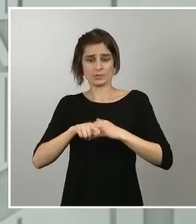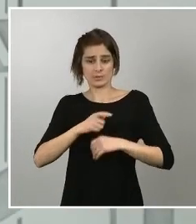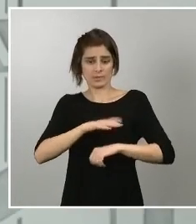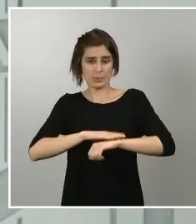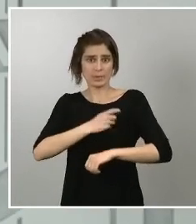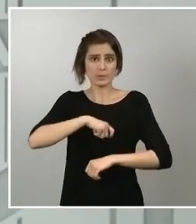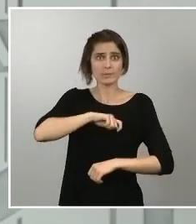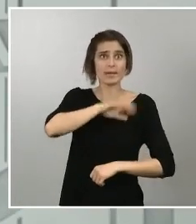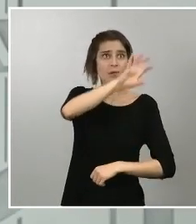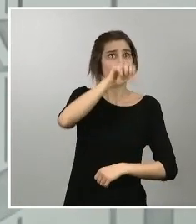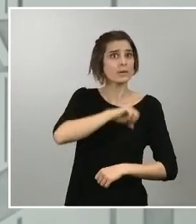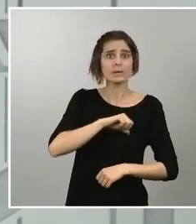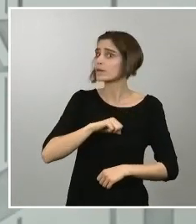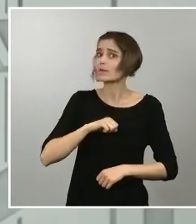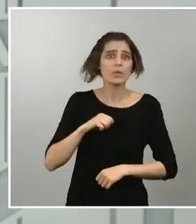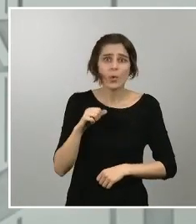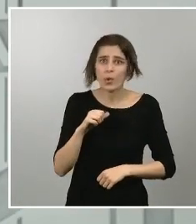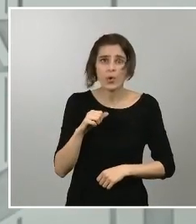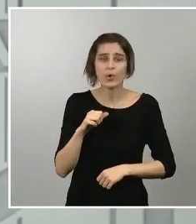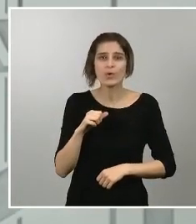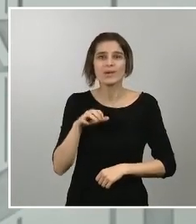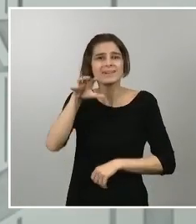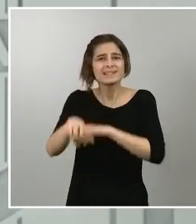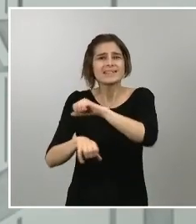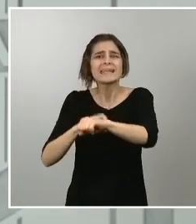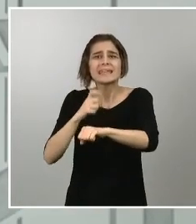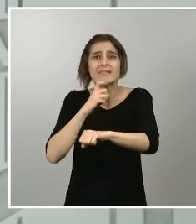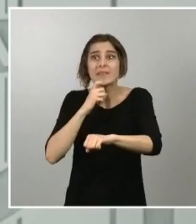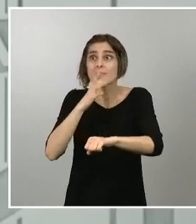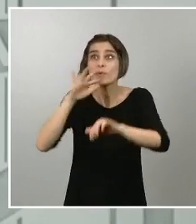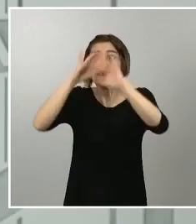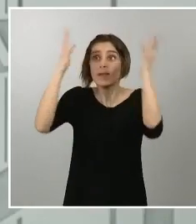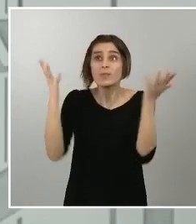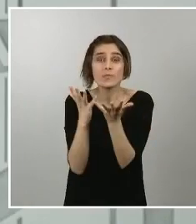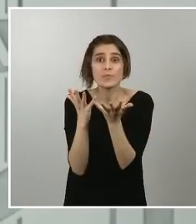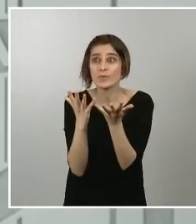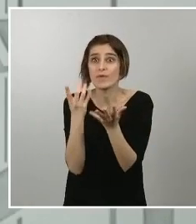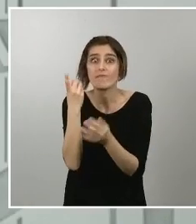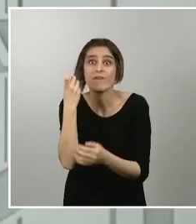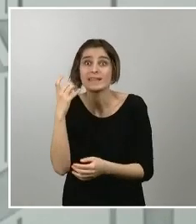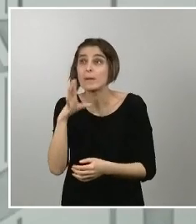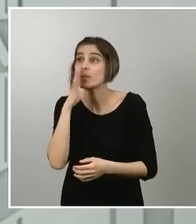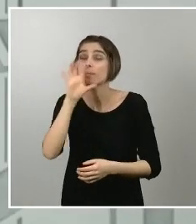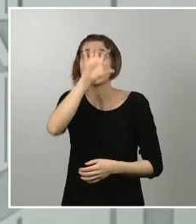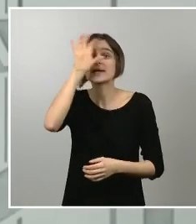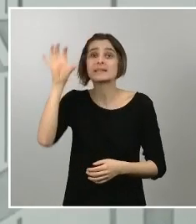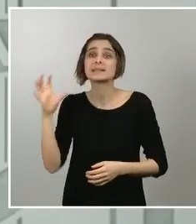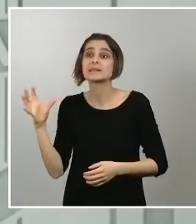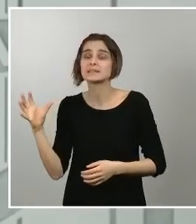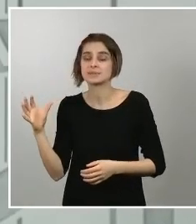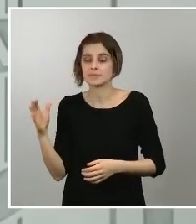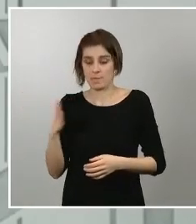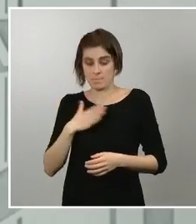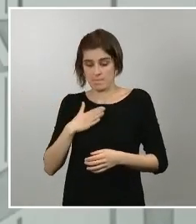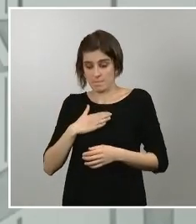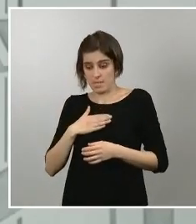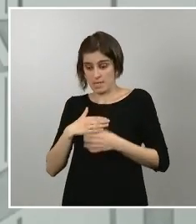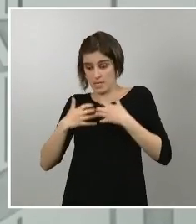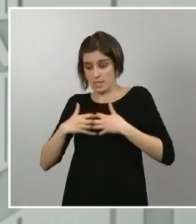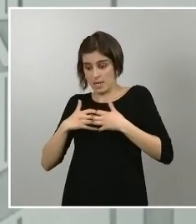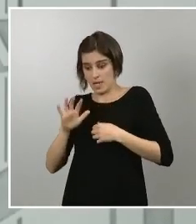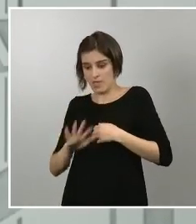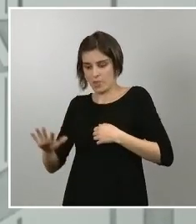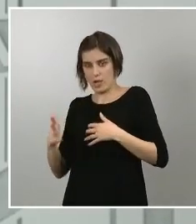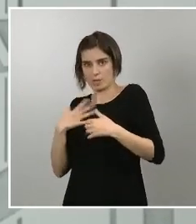en que hay escasez de este material en todo el mundo porque los países se quedan con la producción nacional puesto que están viviendo la